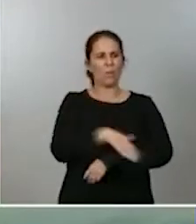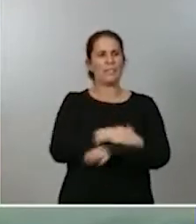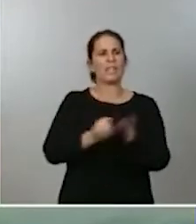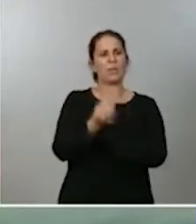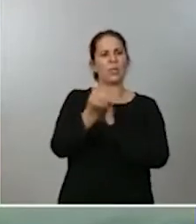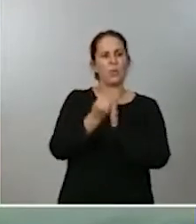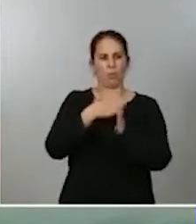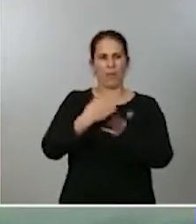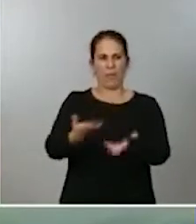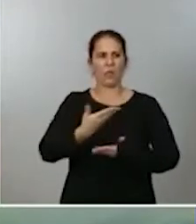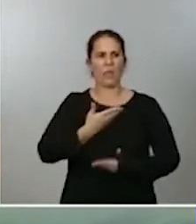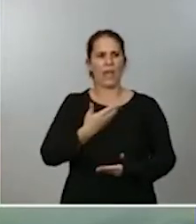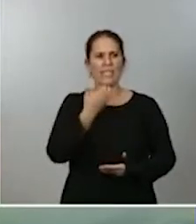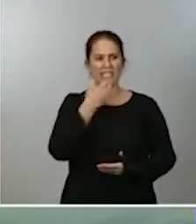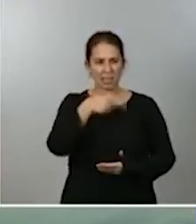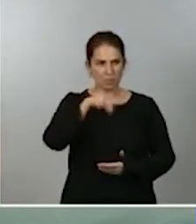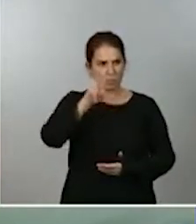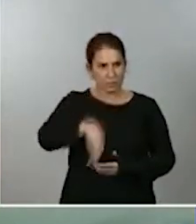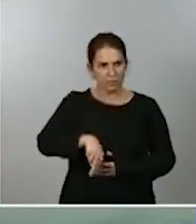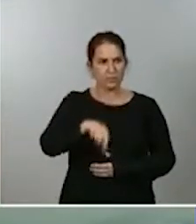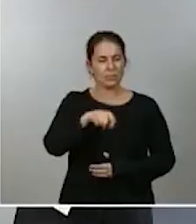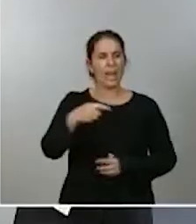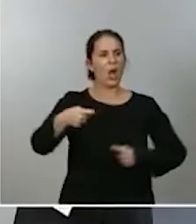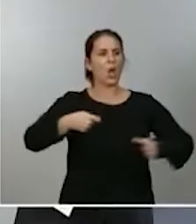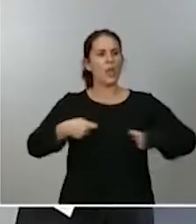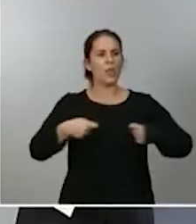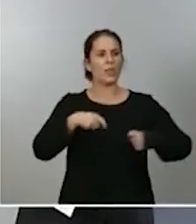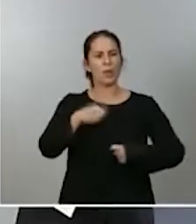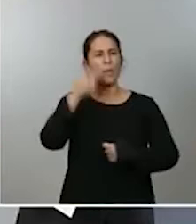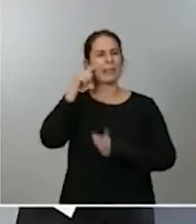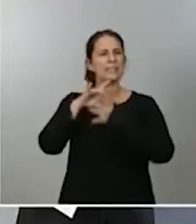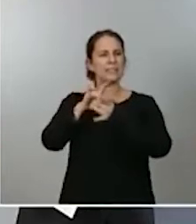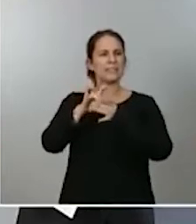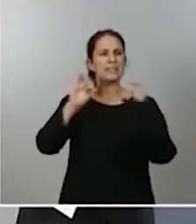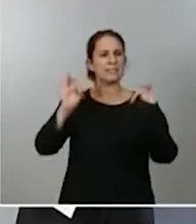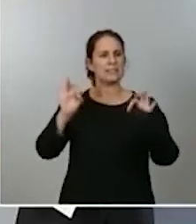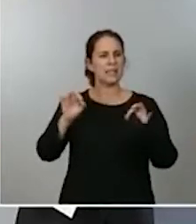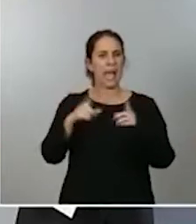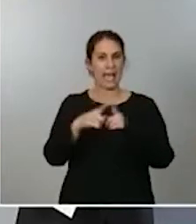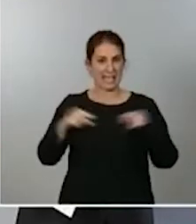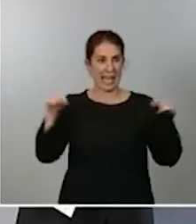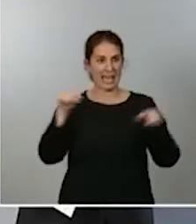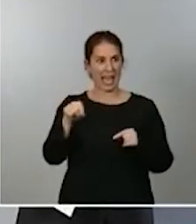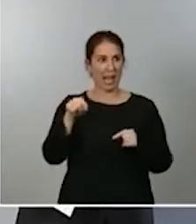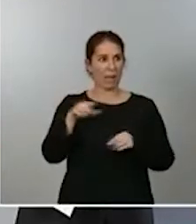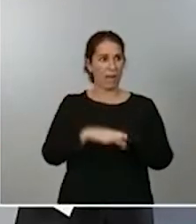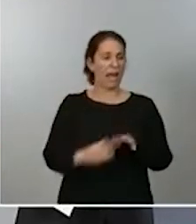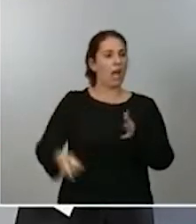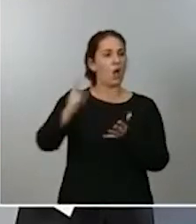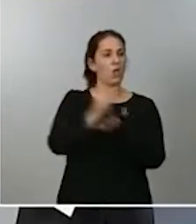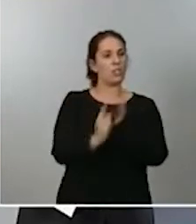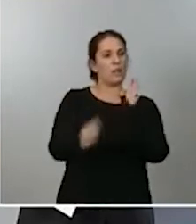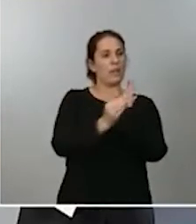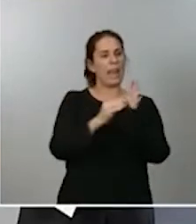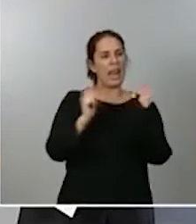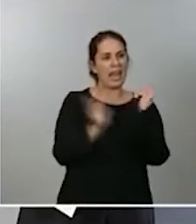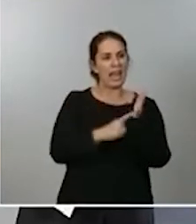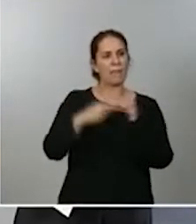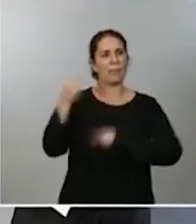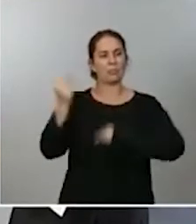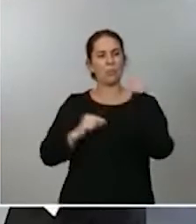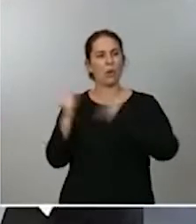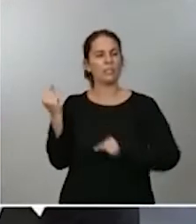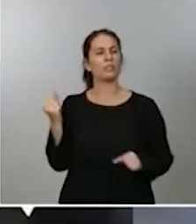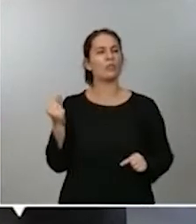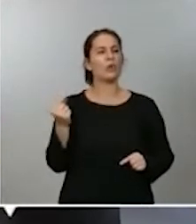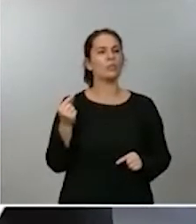si esto es una negociación que tenga que ver con Esquerra para lograr el acuerdo en la ley o en los presupuestos y, sobre